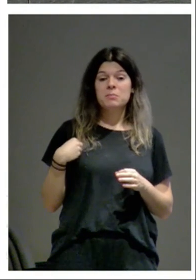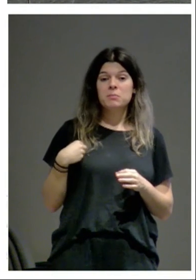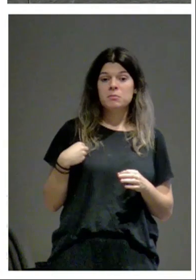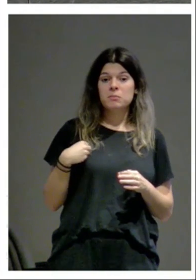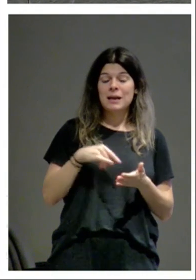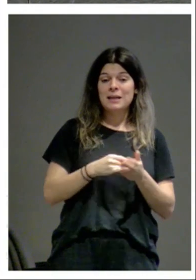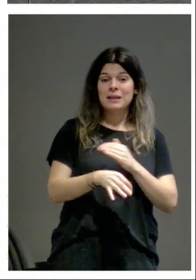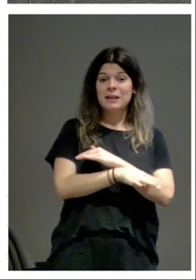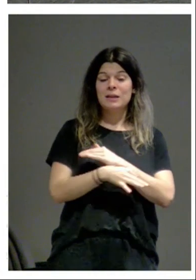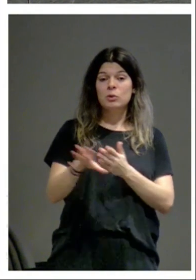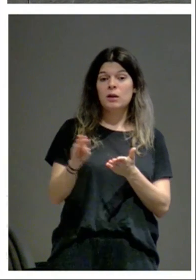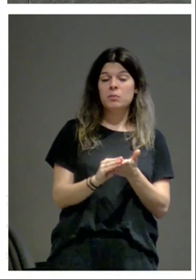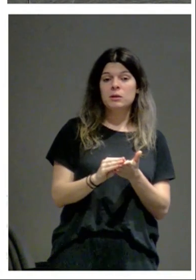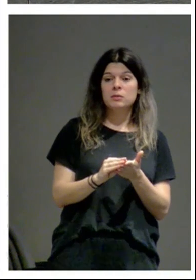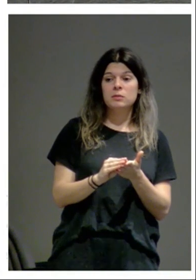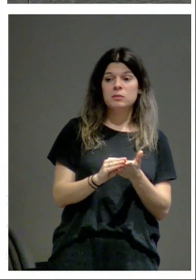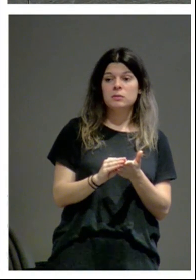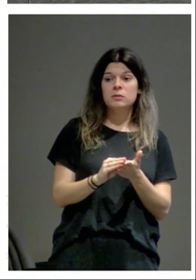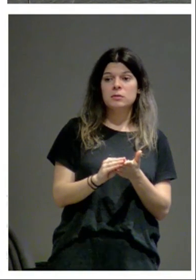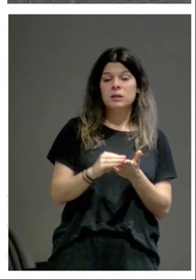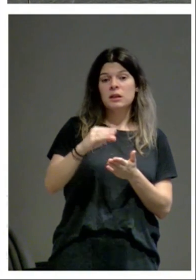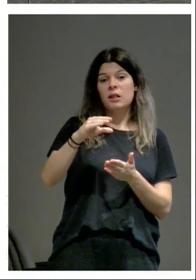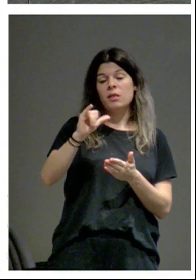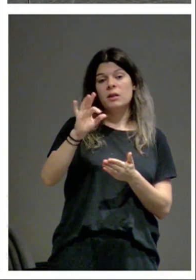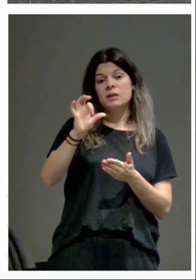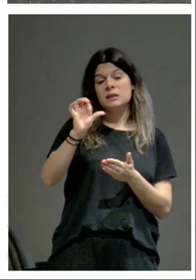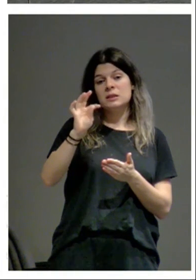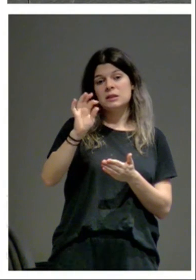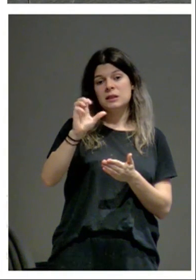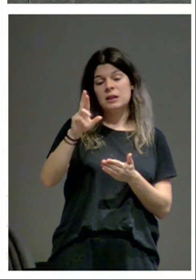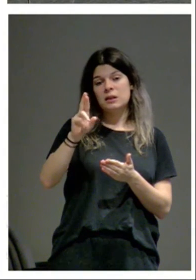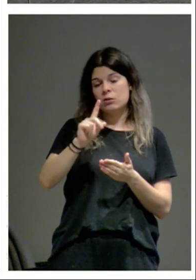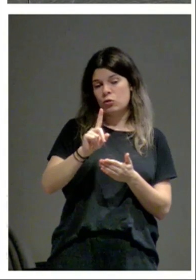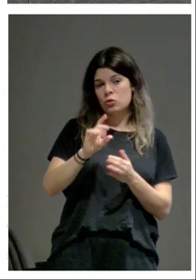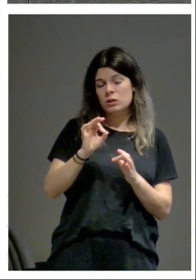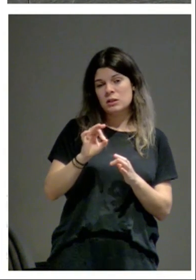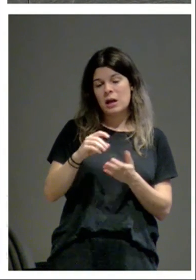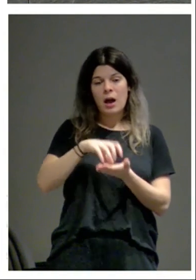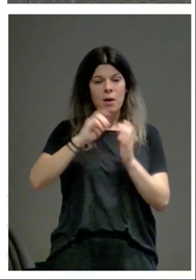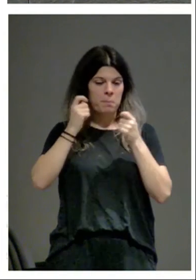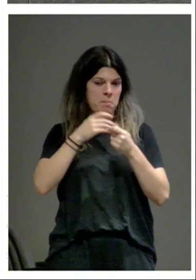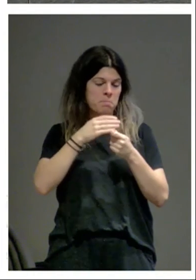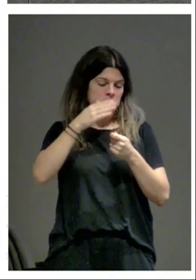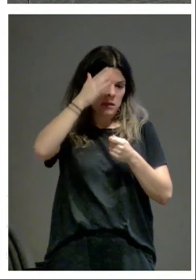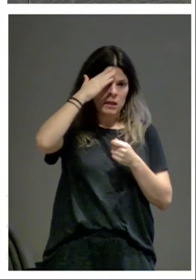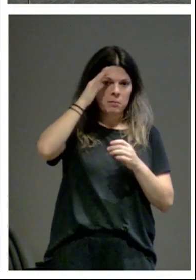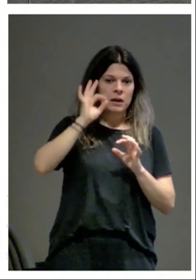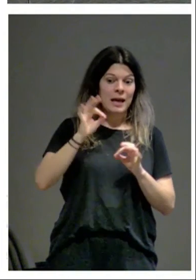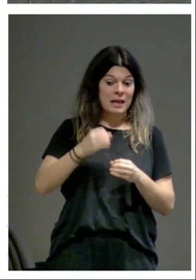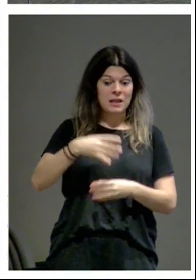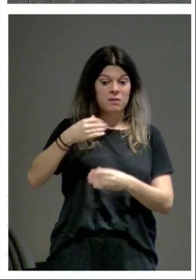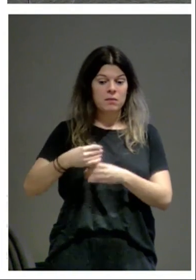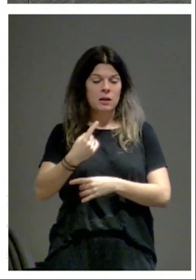algo relacionado no con el cister en general sino con su abadía madre y tenemos edificios en los que aparece